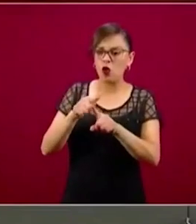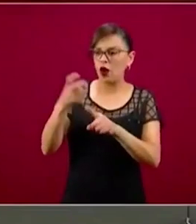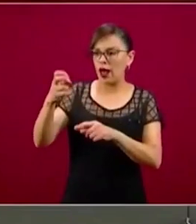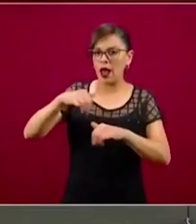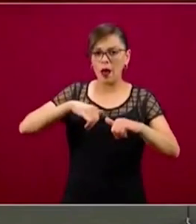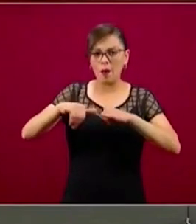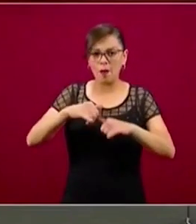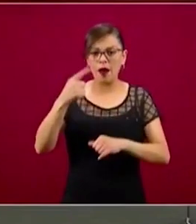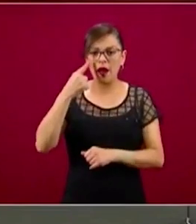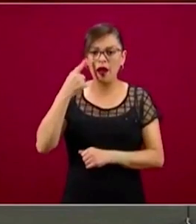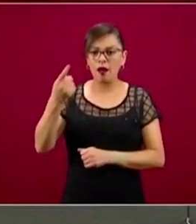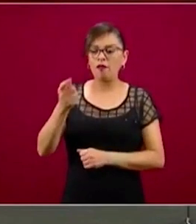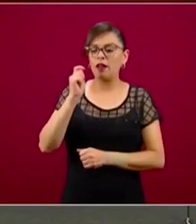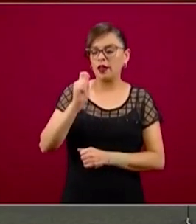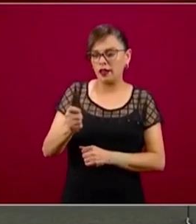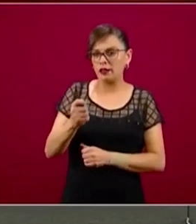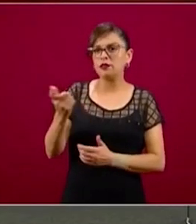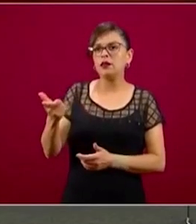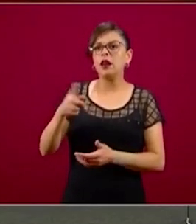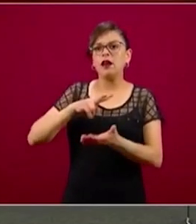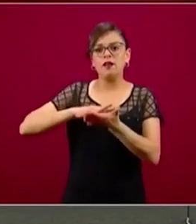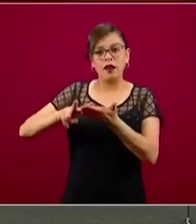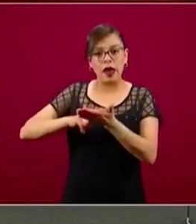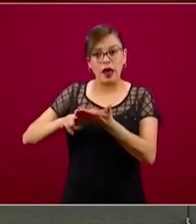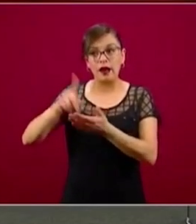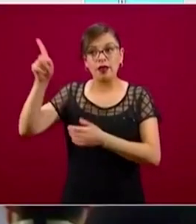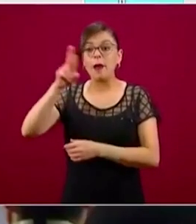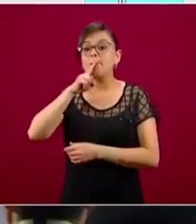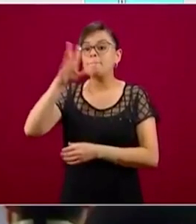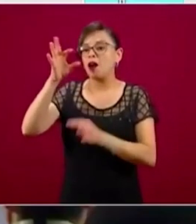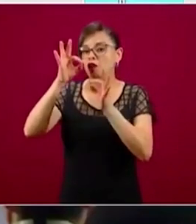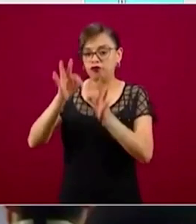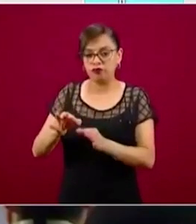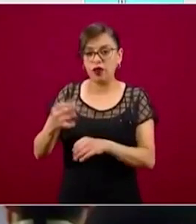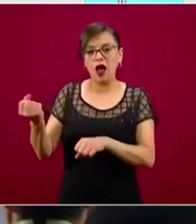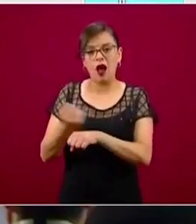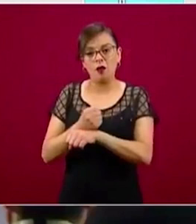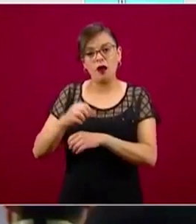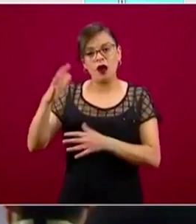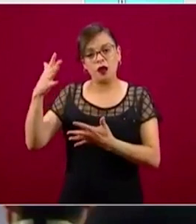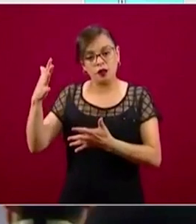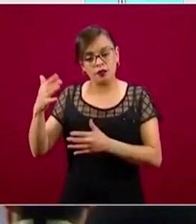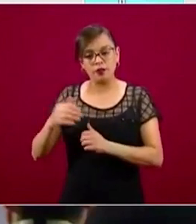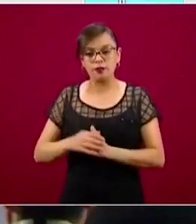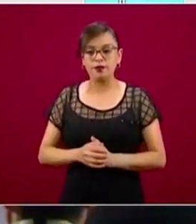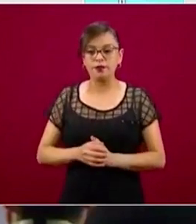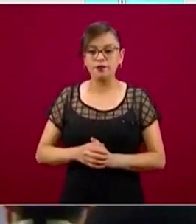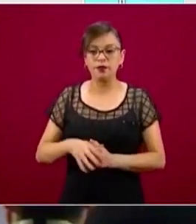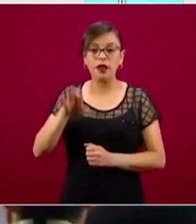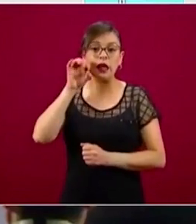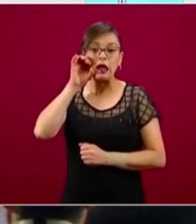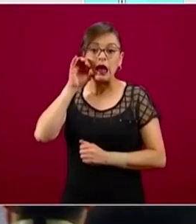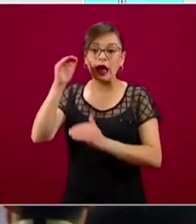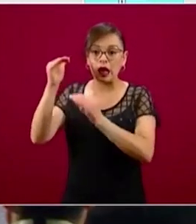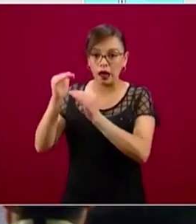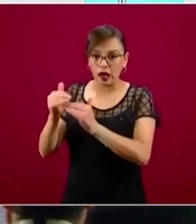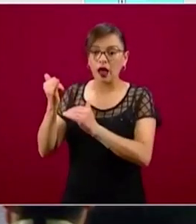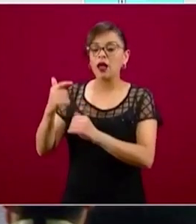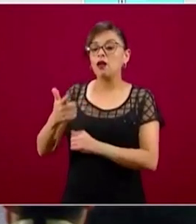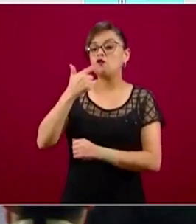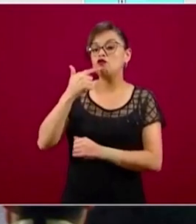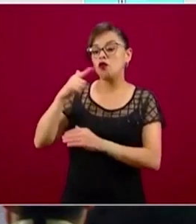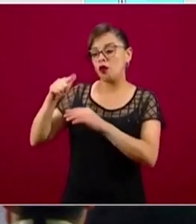Vamos a tener verde, que es la condición mejor, amarillo, no tan mejor, anaranjado y rojo.